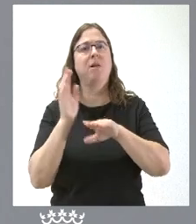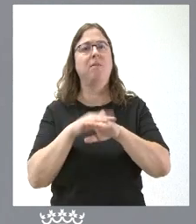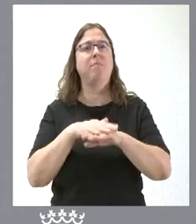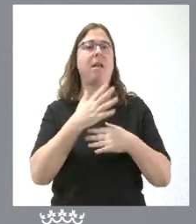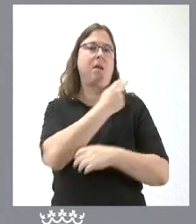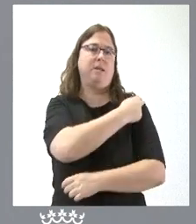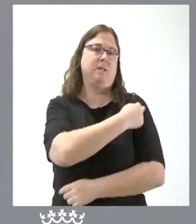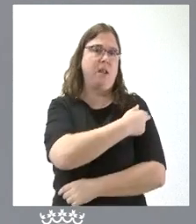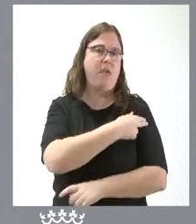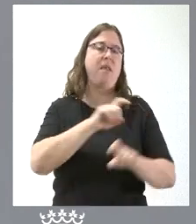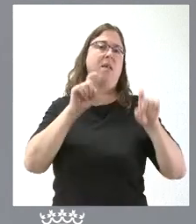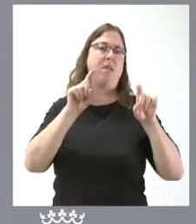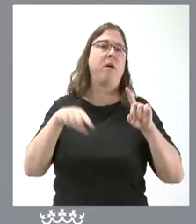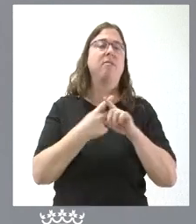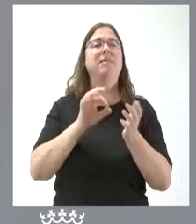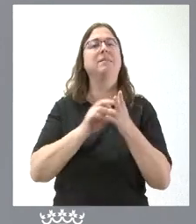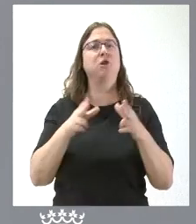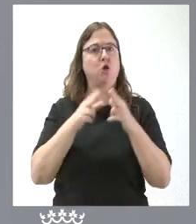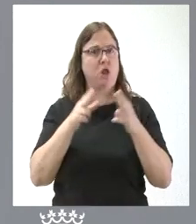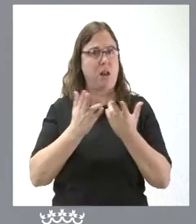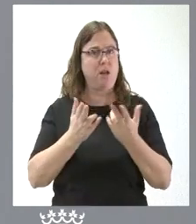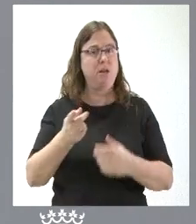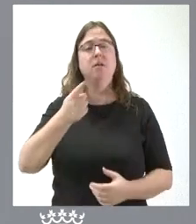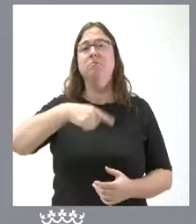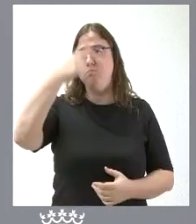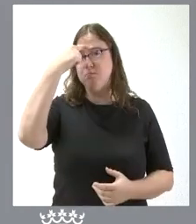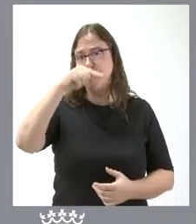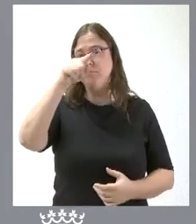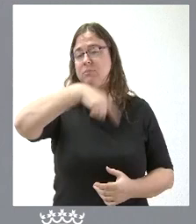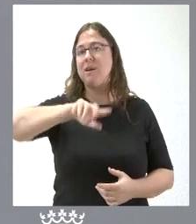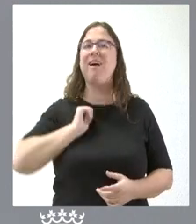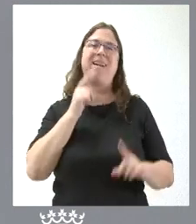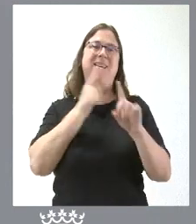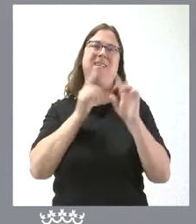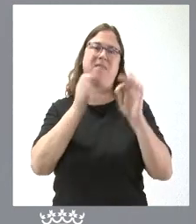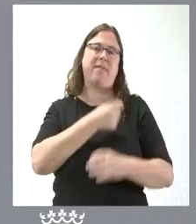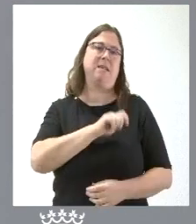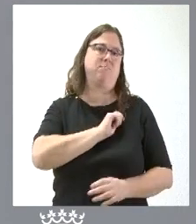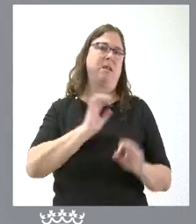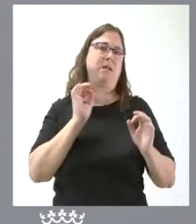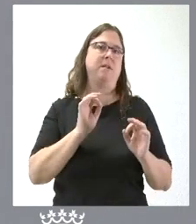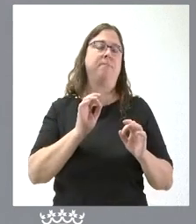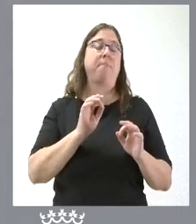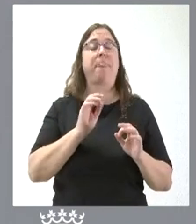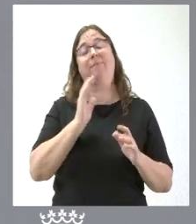sanidad la educación y los servicios sociales nosotros saben ustedes que tenemos una referencia dentro de España en la calidad y equidad